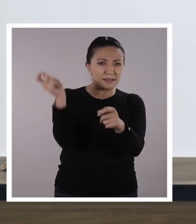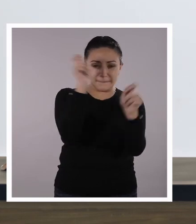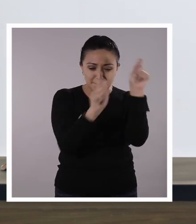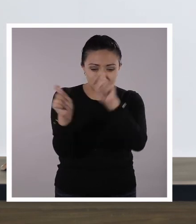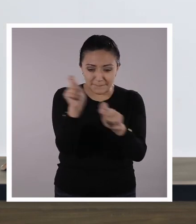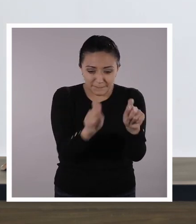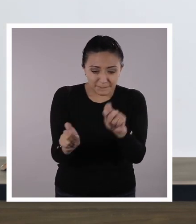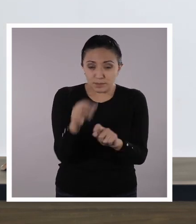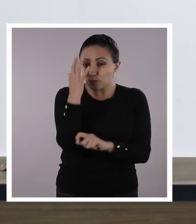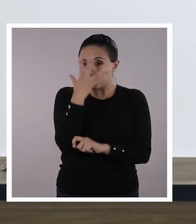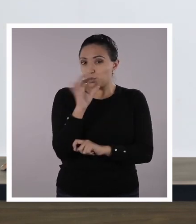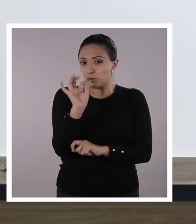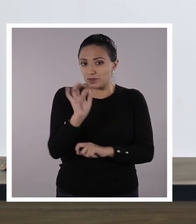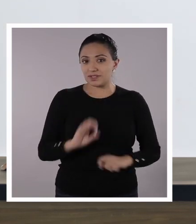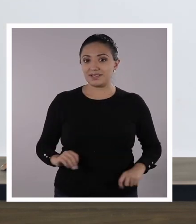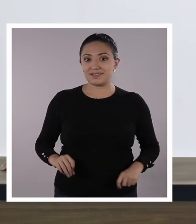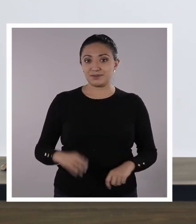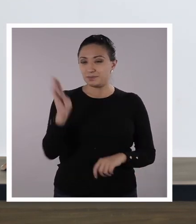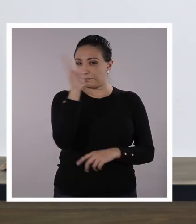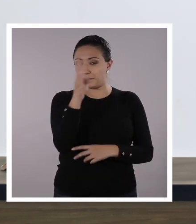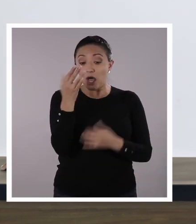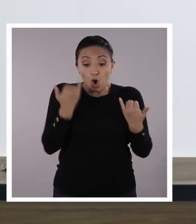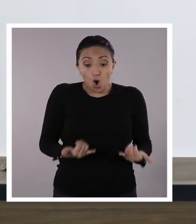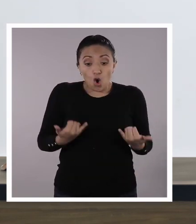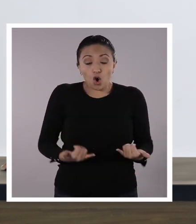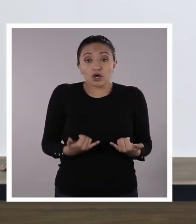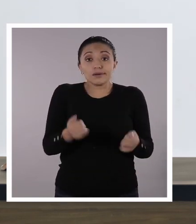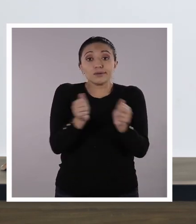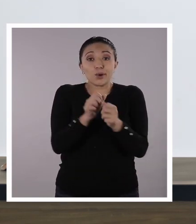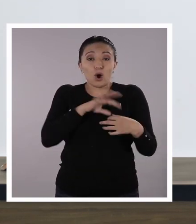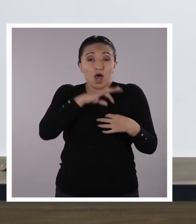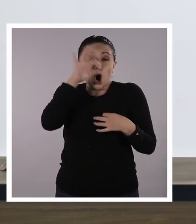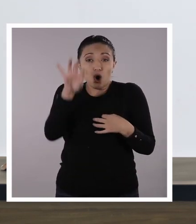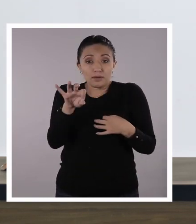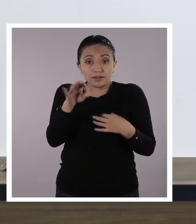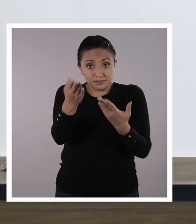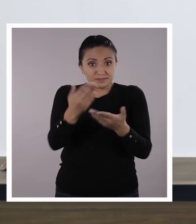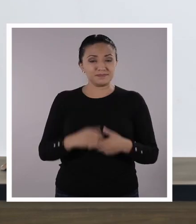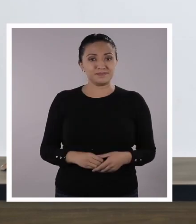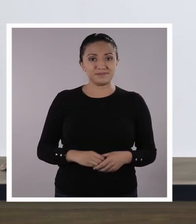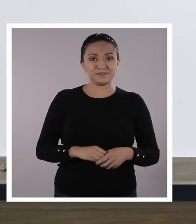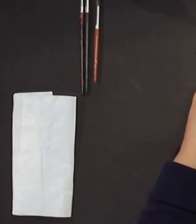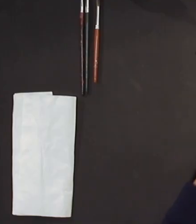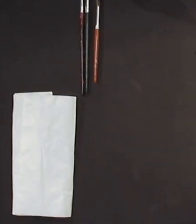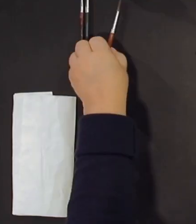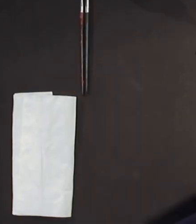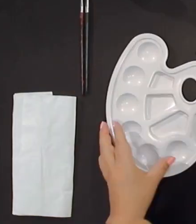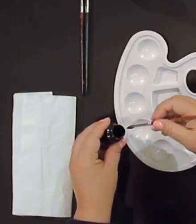le quede súper linda su pintura. ¿Cómo se mira usted hoy durante la pandemia? Empezamos a pintar.